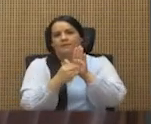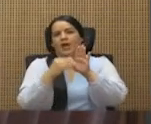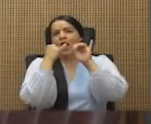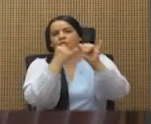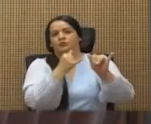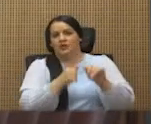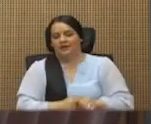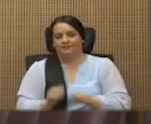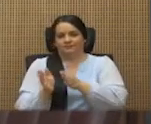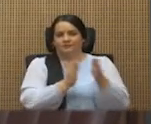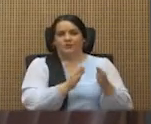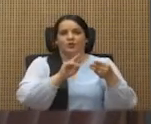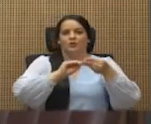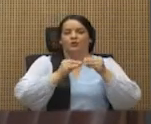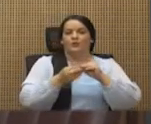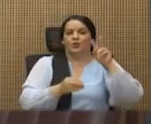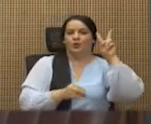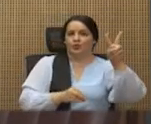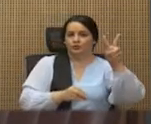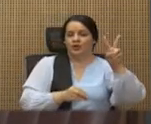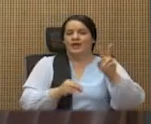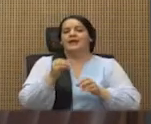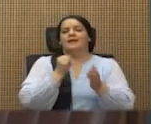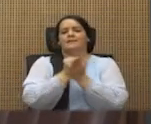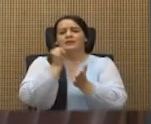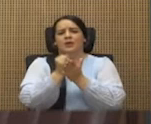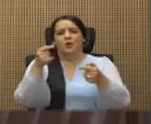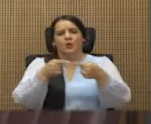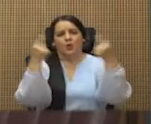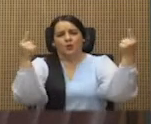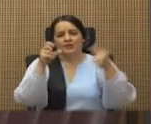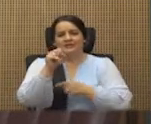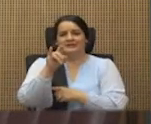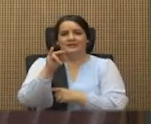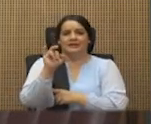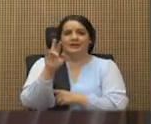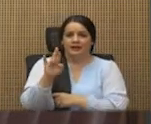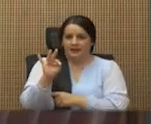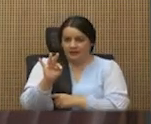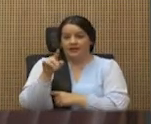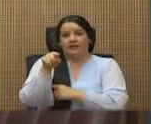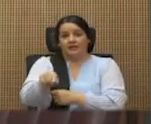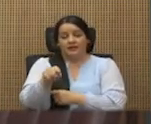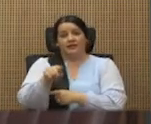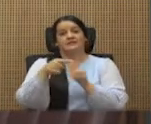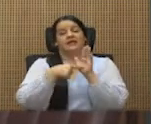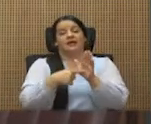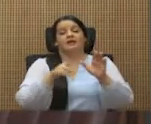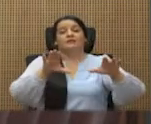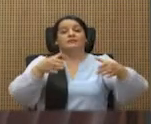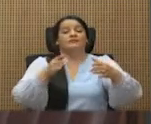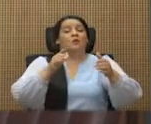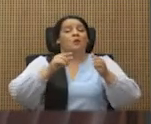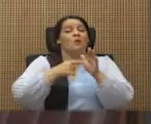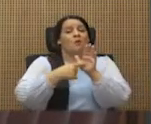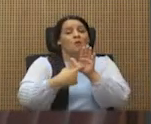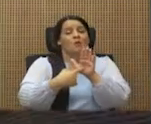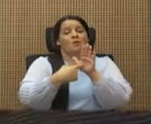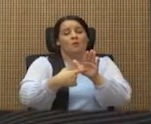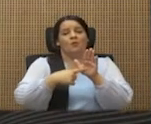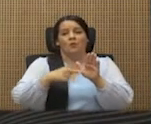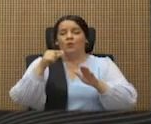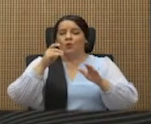show número dos fue la investigación en contra de Sinart. En esa otra circo comisión, lo único que